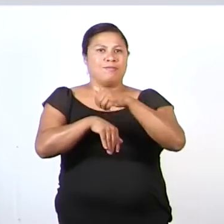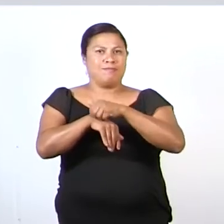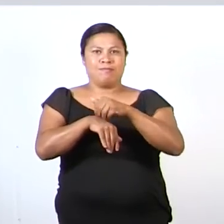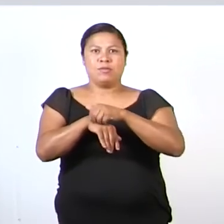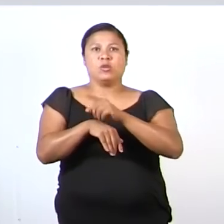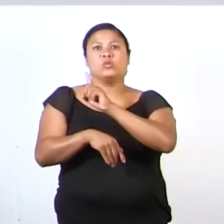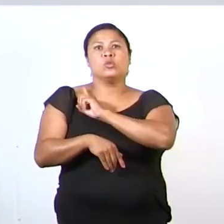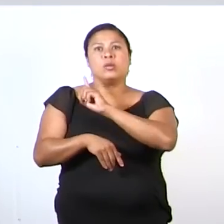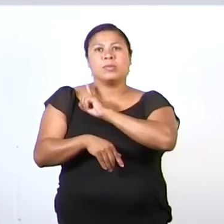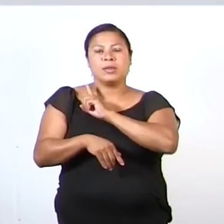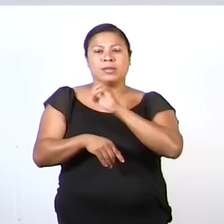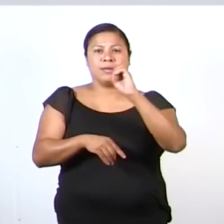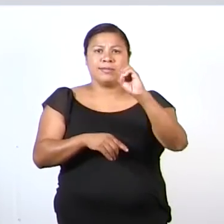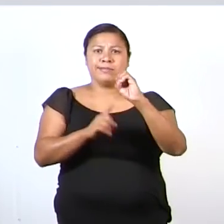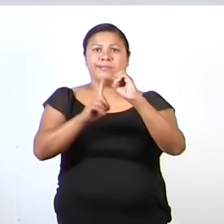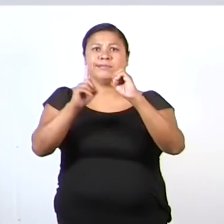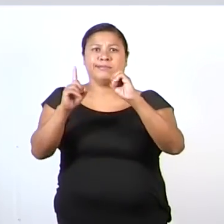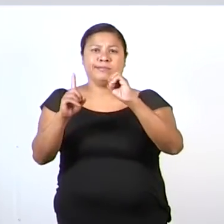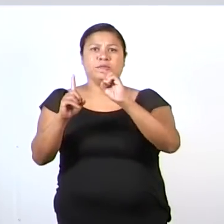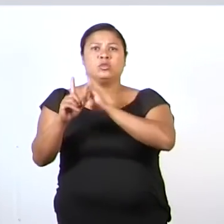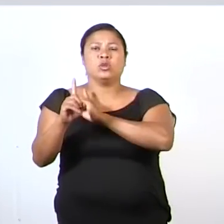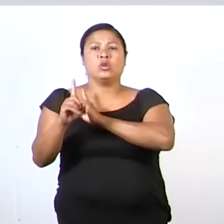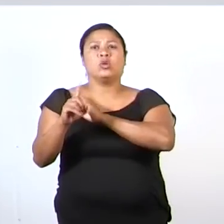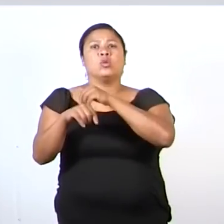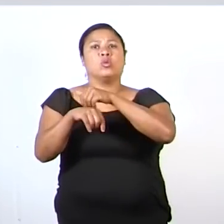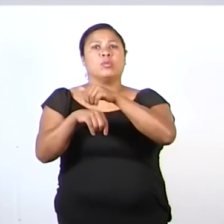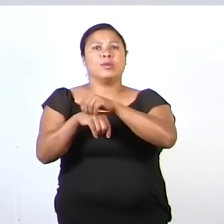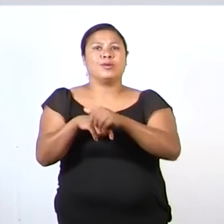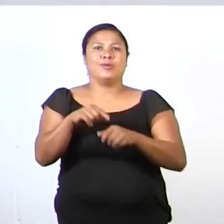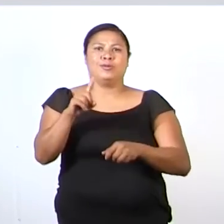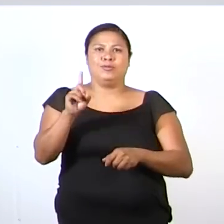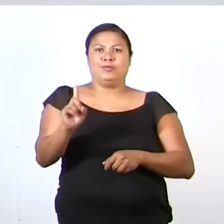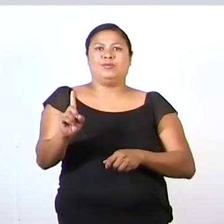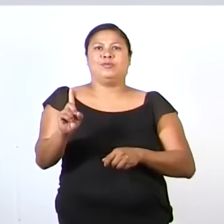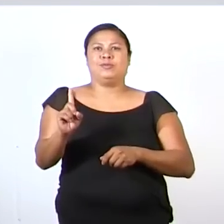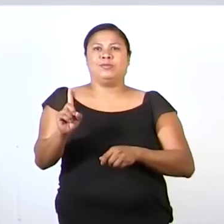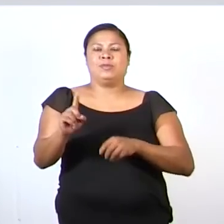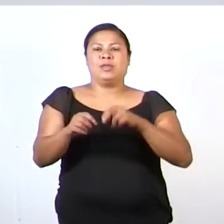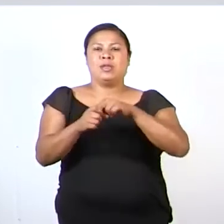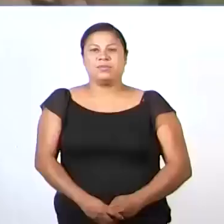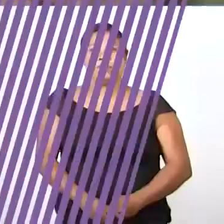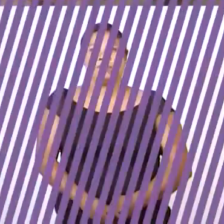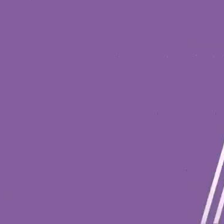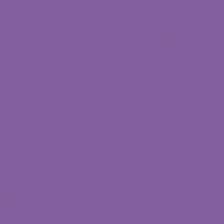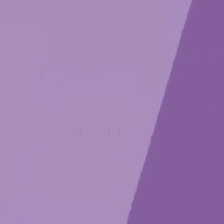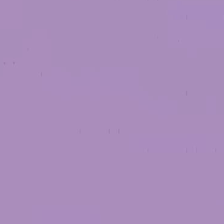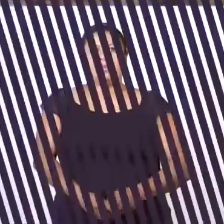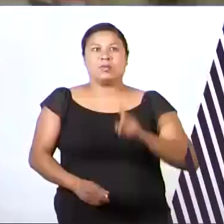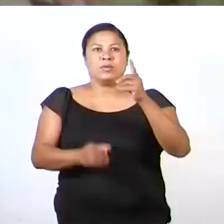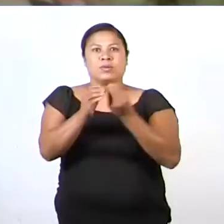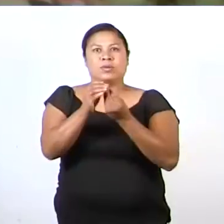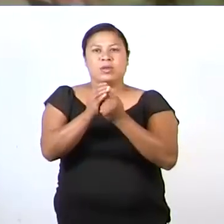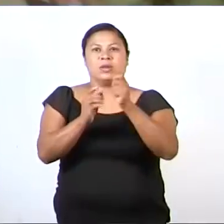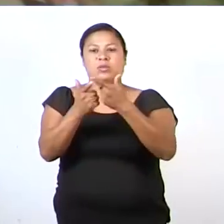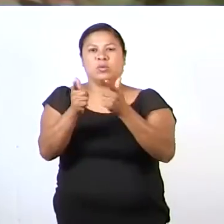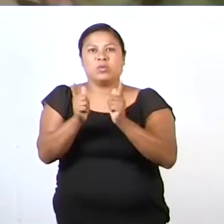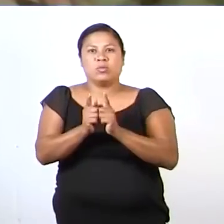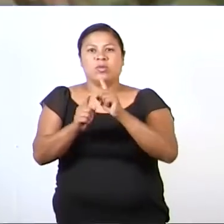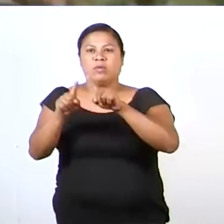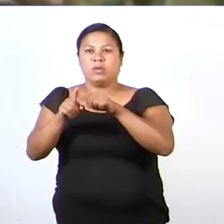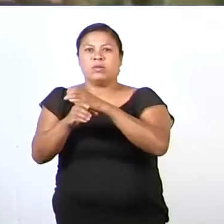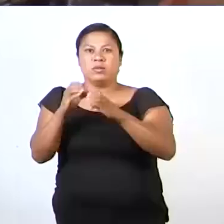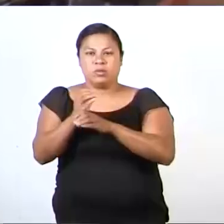Solamente se está representando el número uno en una colección. Colecciones y